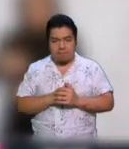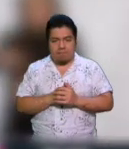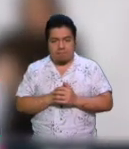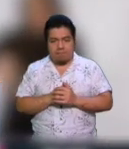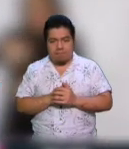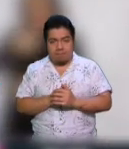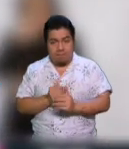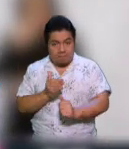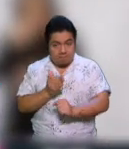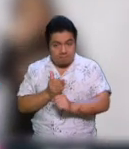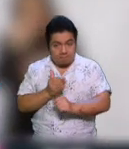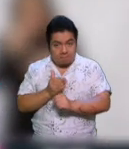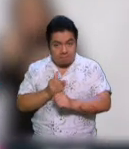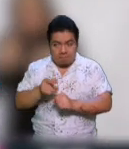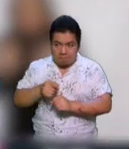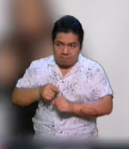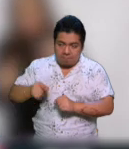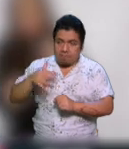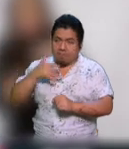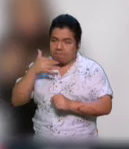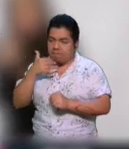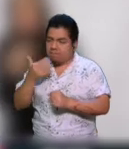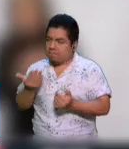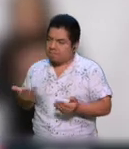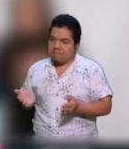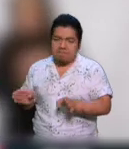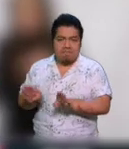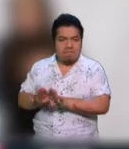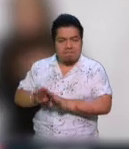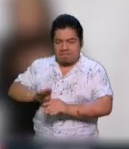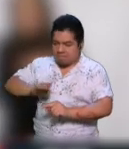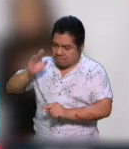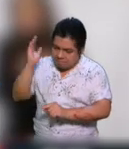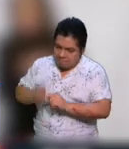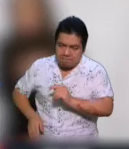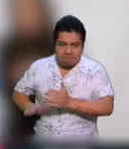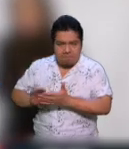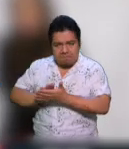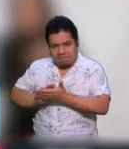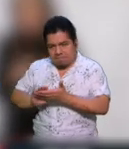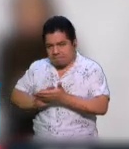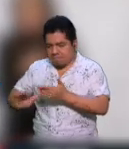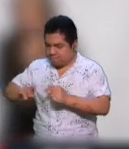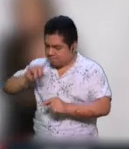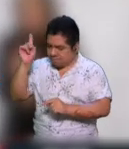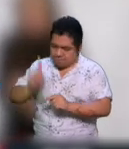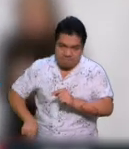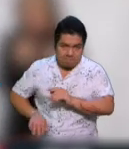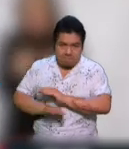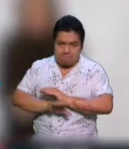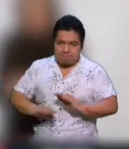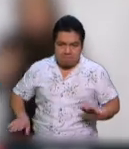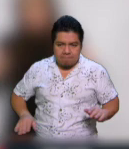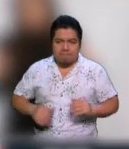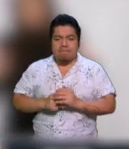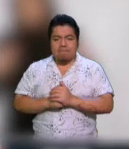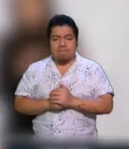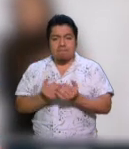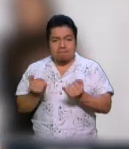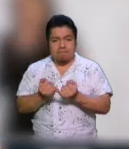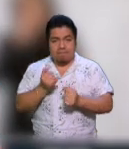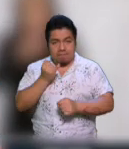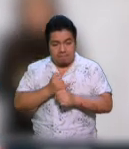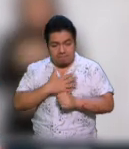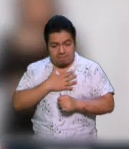Lo que buscamos es cerrar la puerta a la corrupción, cerrársela definitivamente y combatir la impunidad.